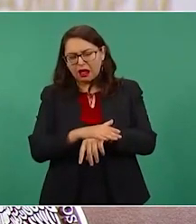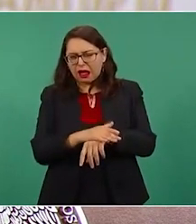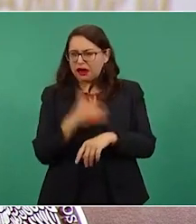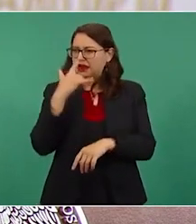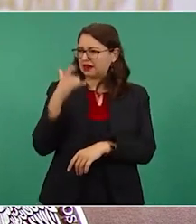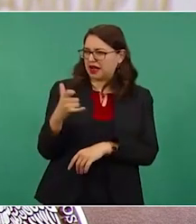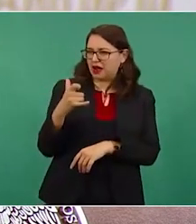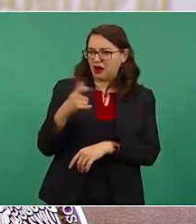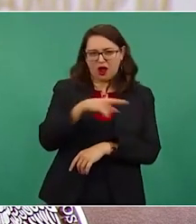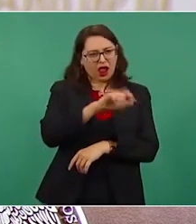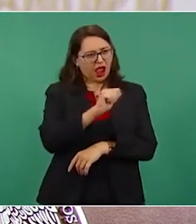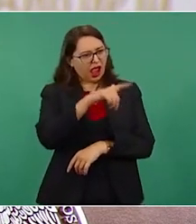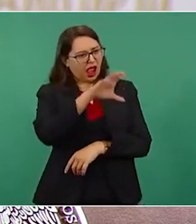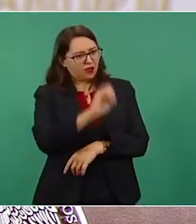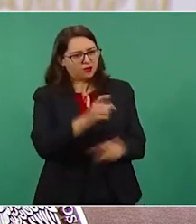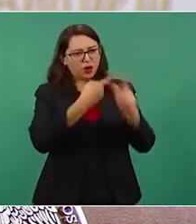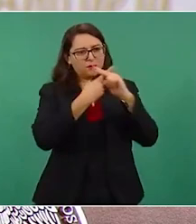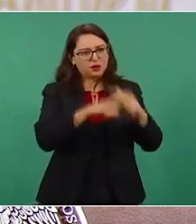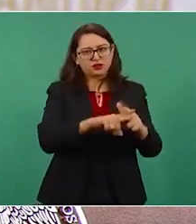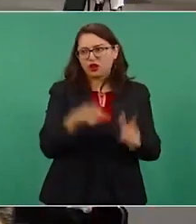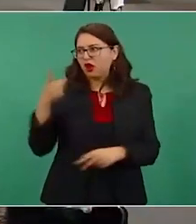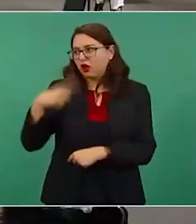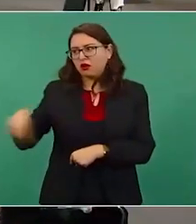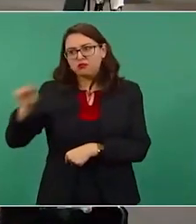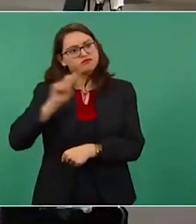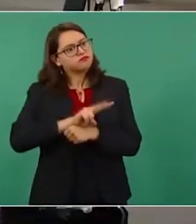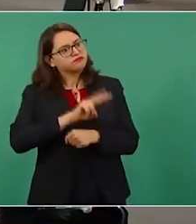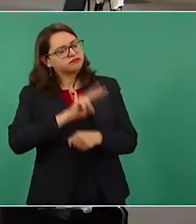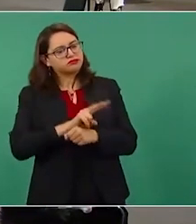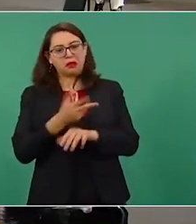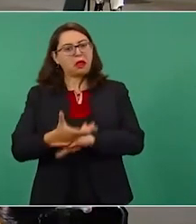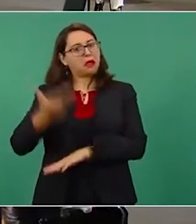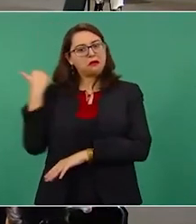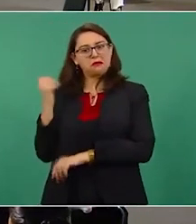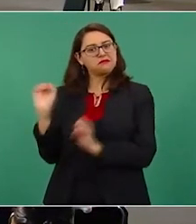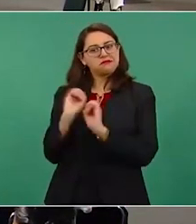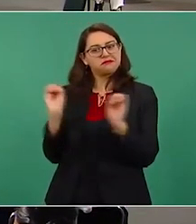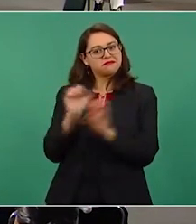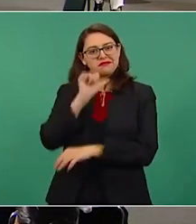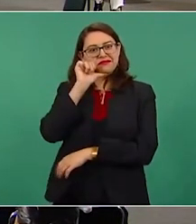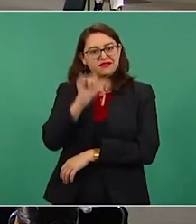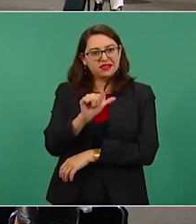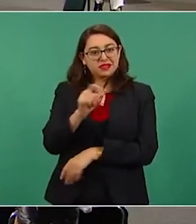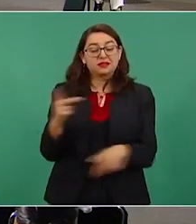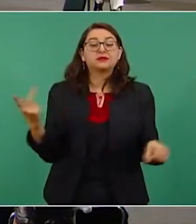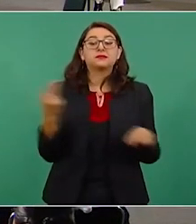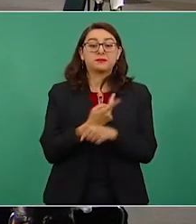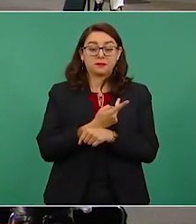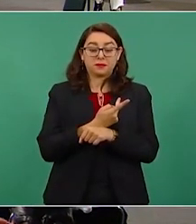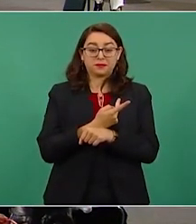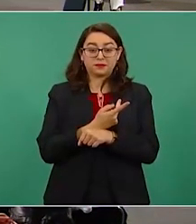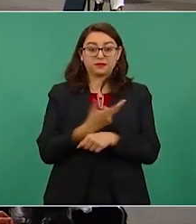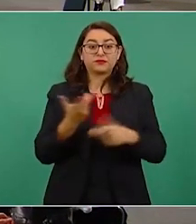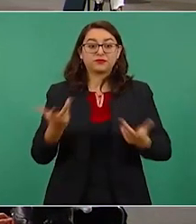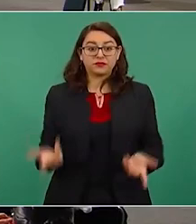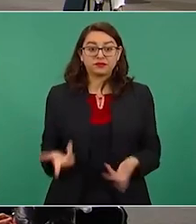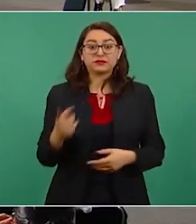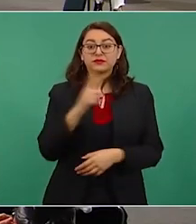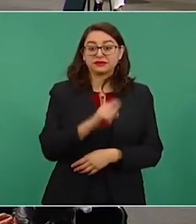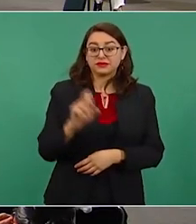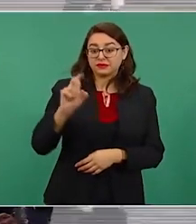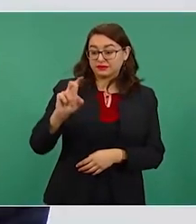Obrador llegó a la presidencia de la República. En 2018, el World Justice Project evaluó a